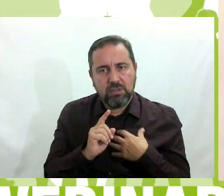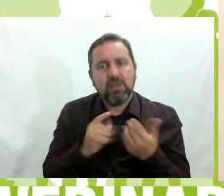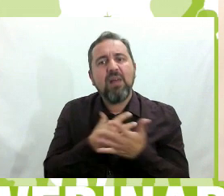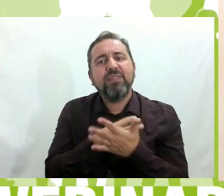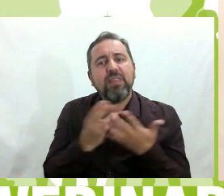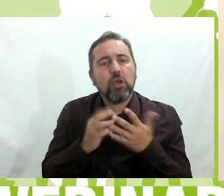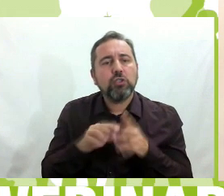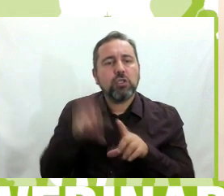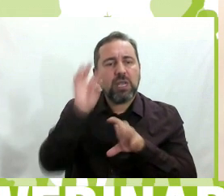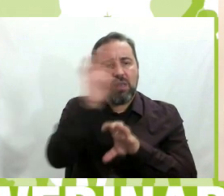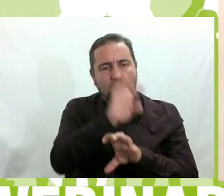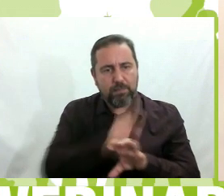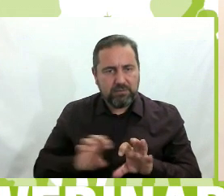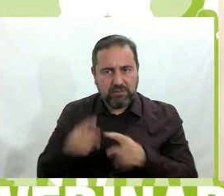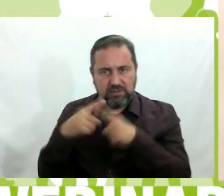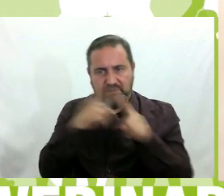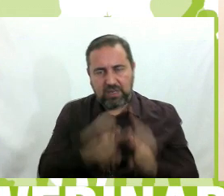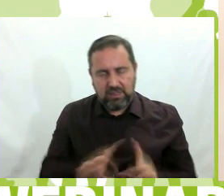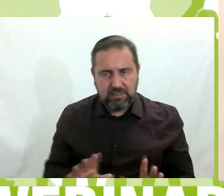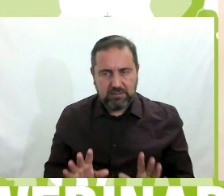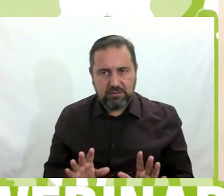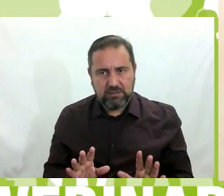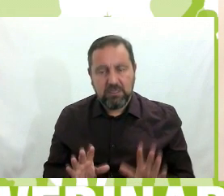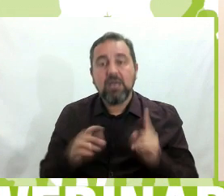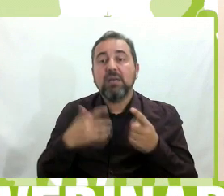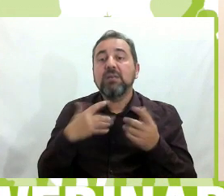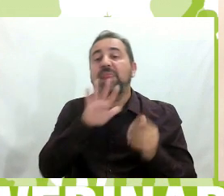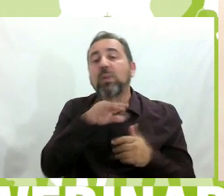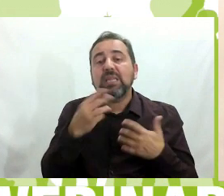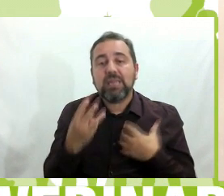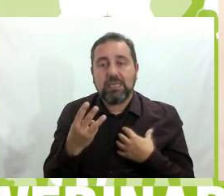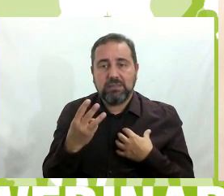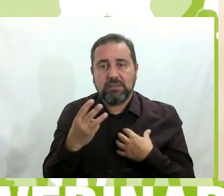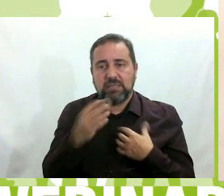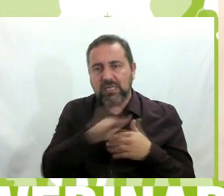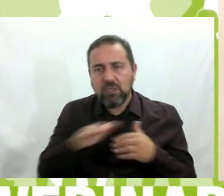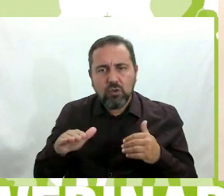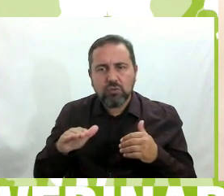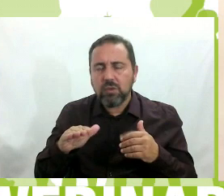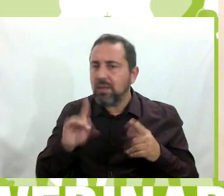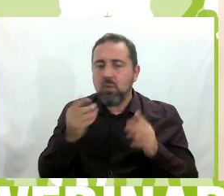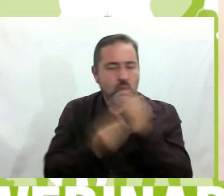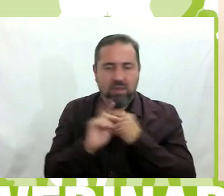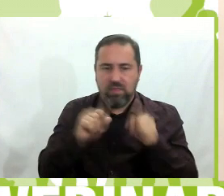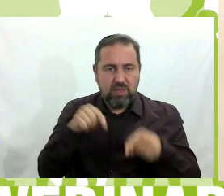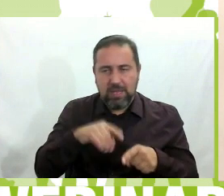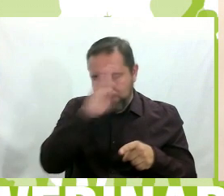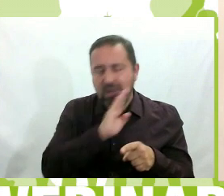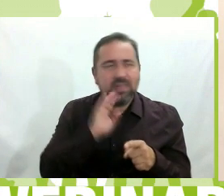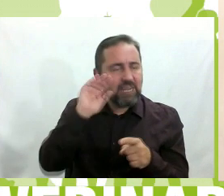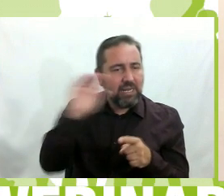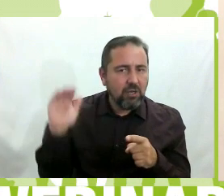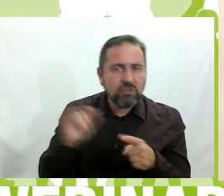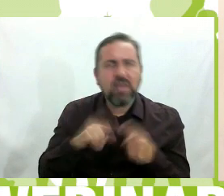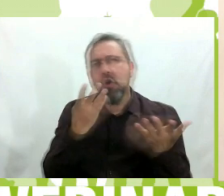nacionalidades distintas, tenemos 53 niños completamente que no han nacido aquí de padres extranjeros, que esos hay